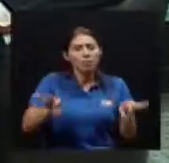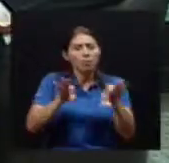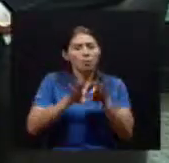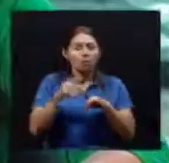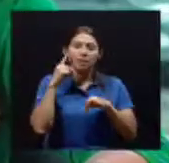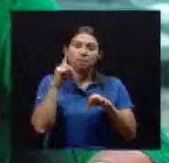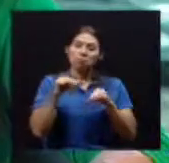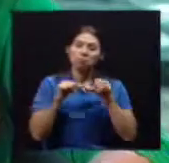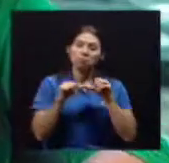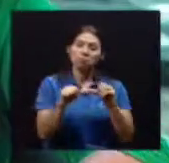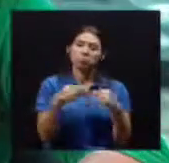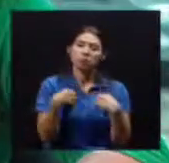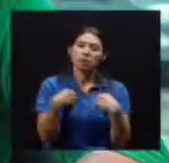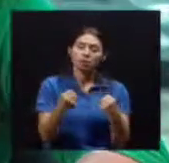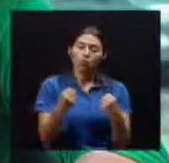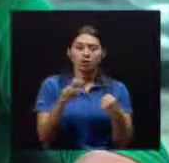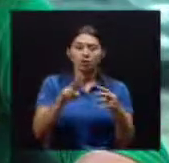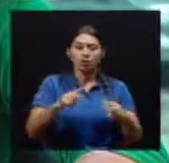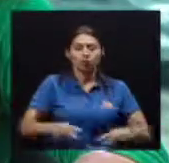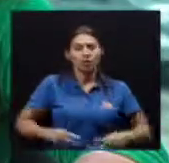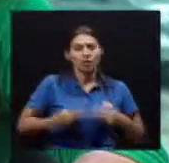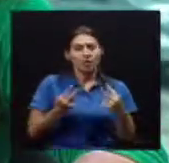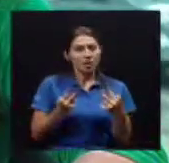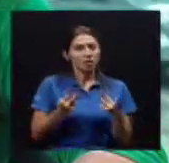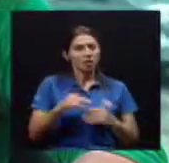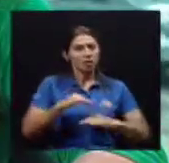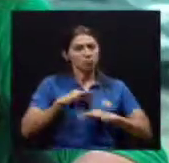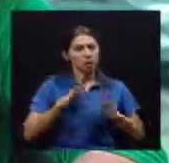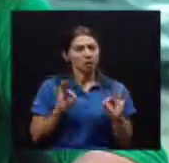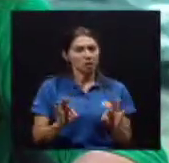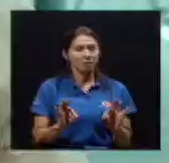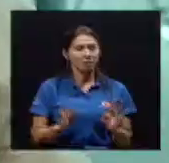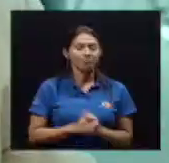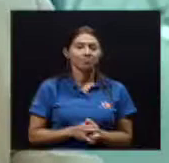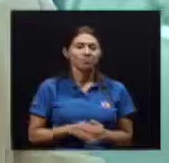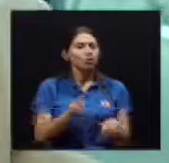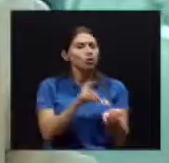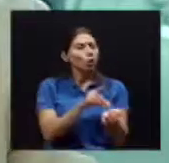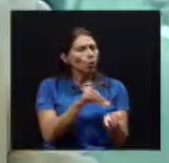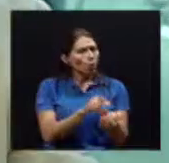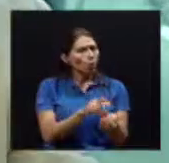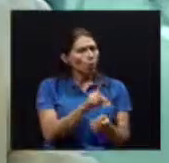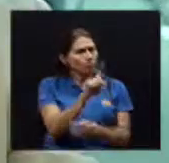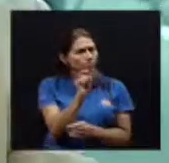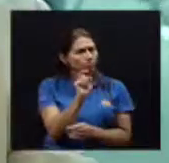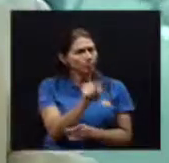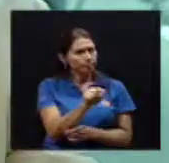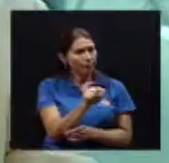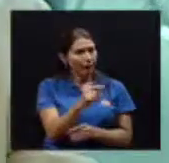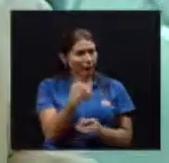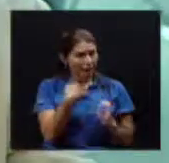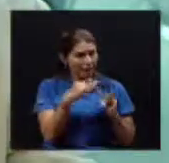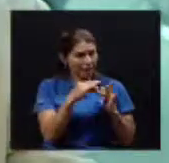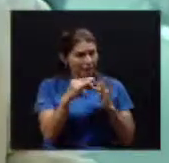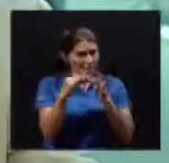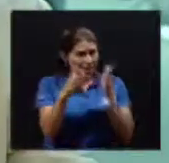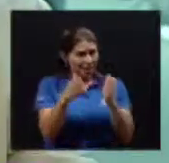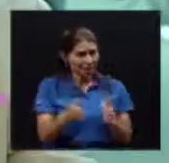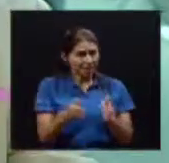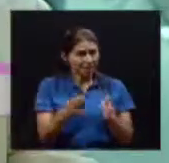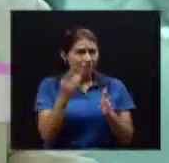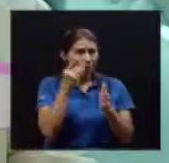odontología De adulto mayor Por decirlo de alguna manera Bueno Históricamente